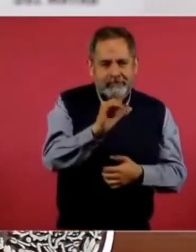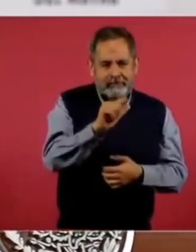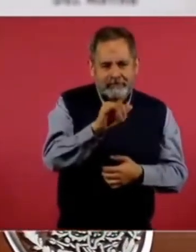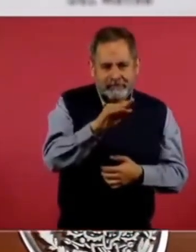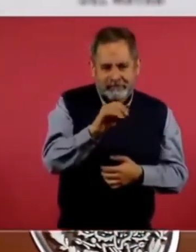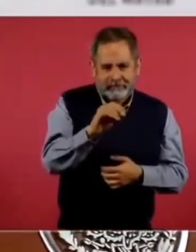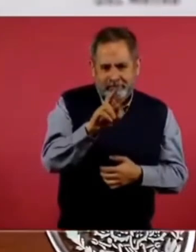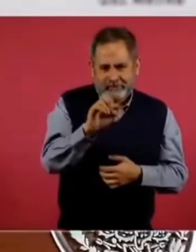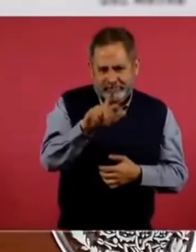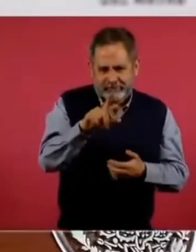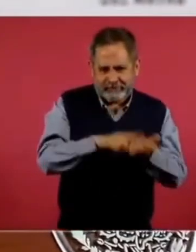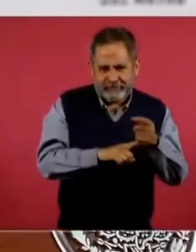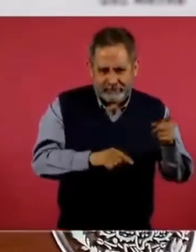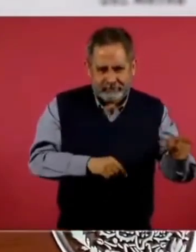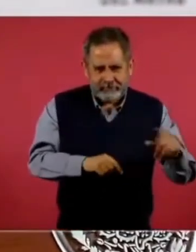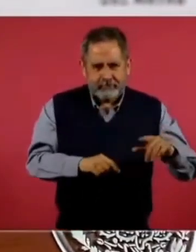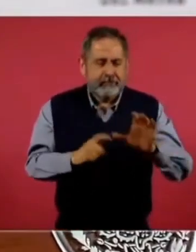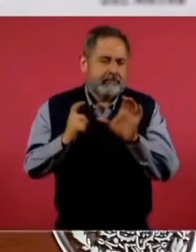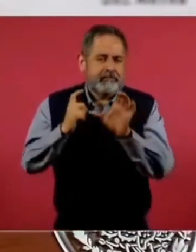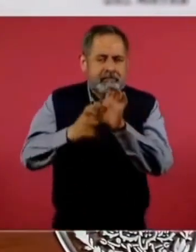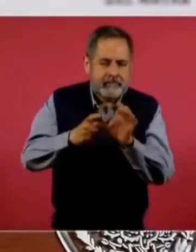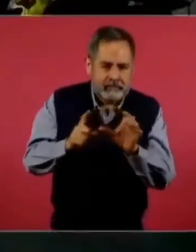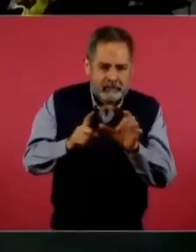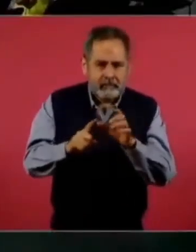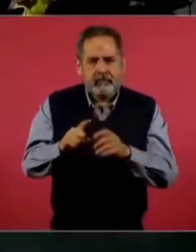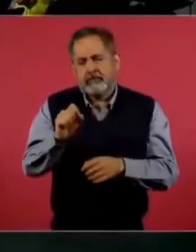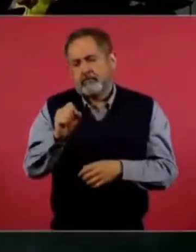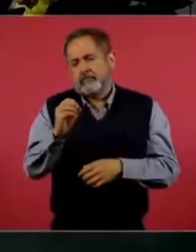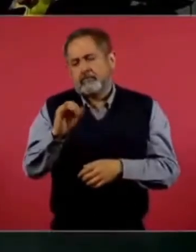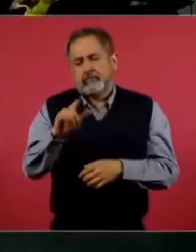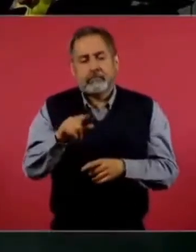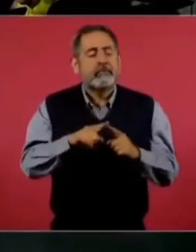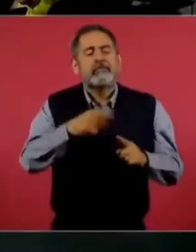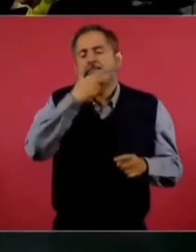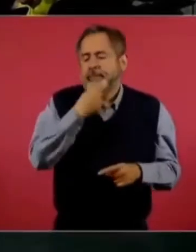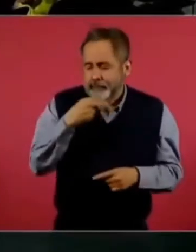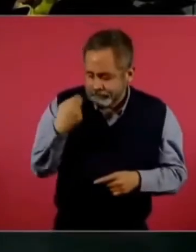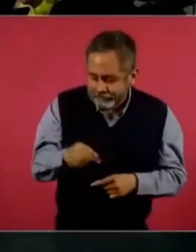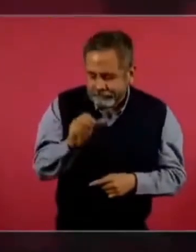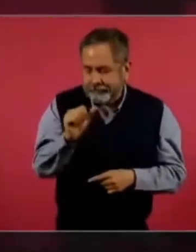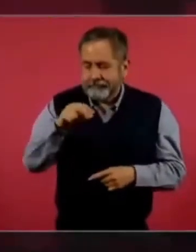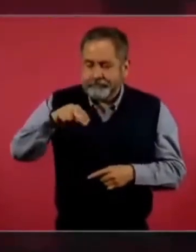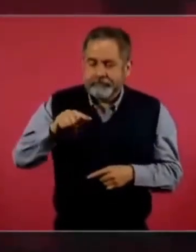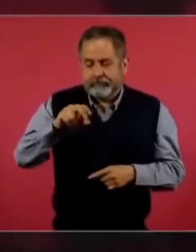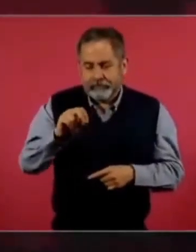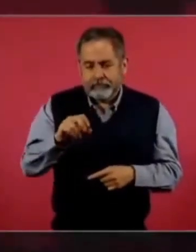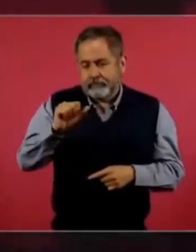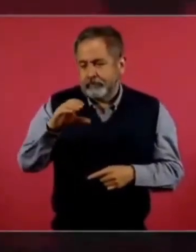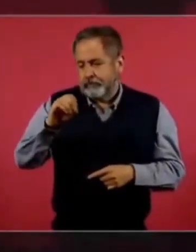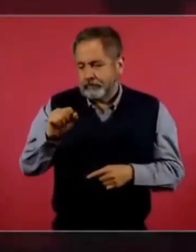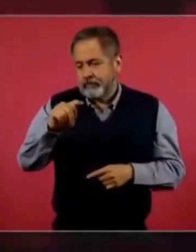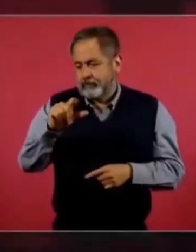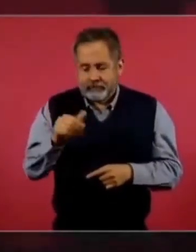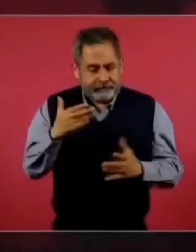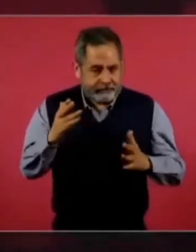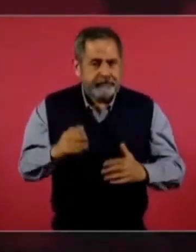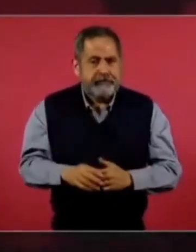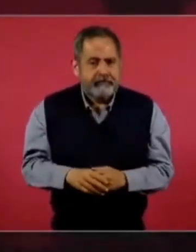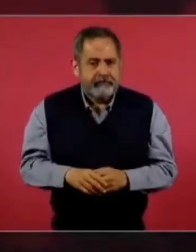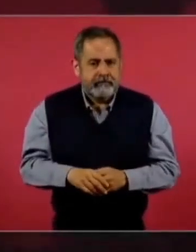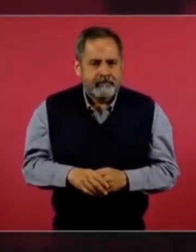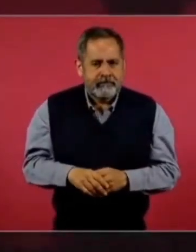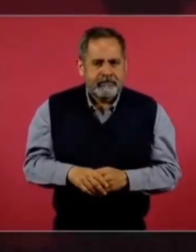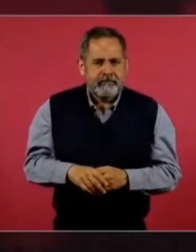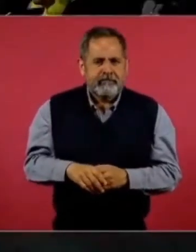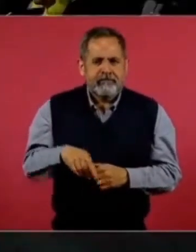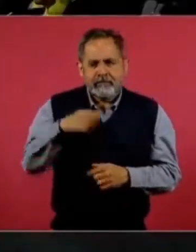comunismo, Antonio Costa, gran persona, y dice que se